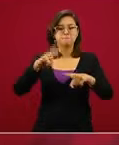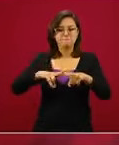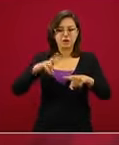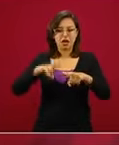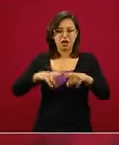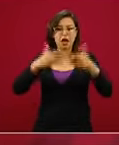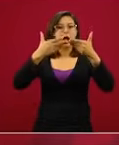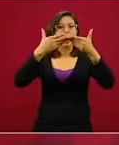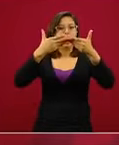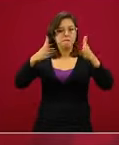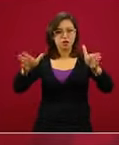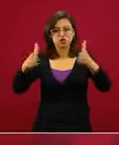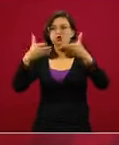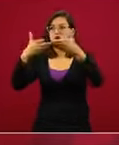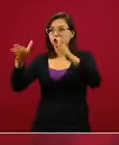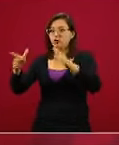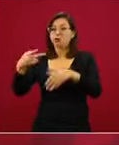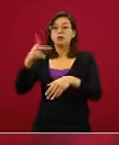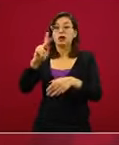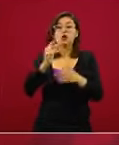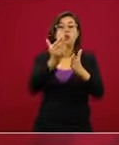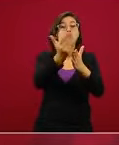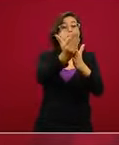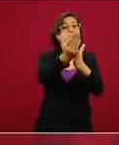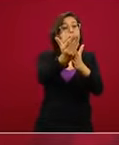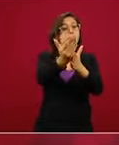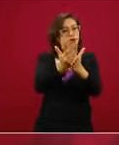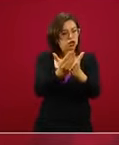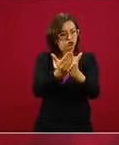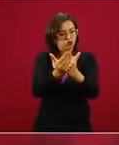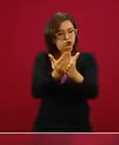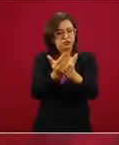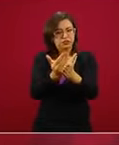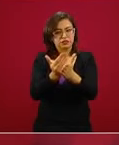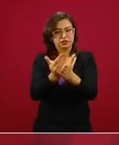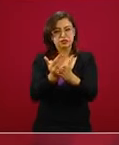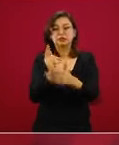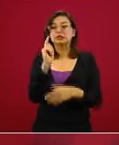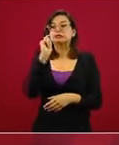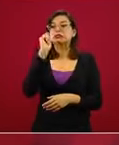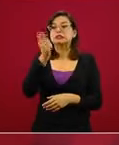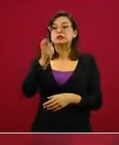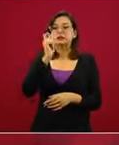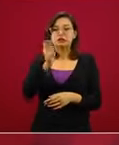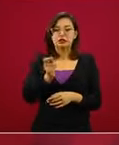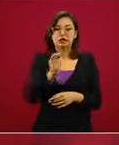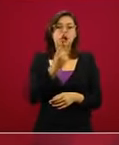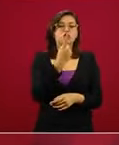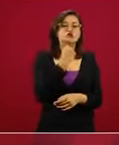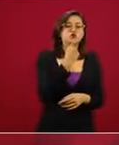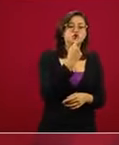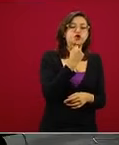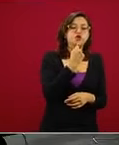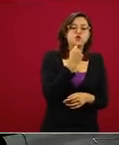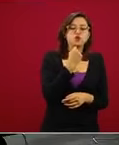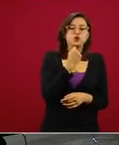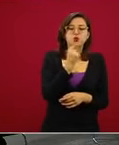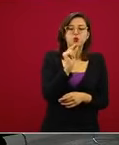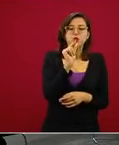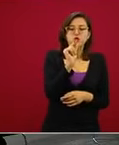también de manera reducida. El naranja es moverse un poquito de la situación del rojo. Y vamos